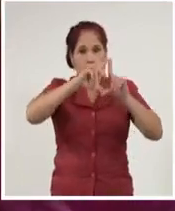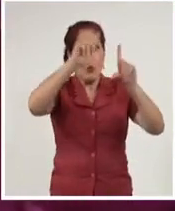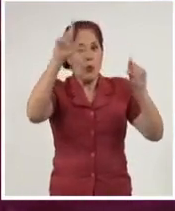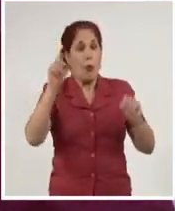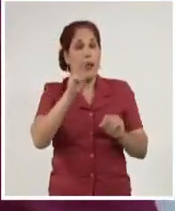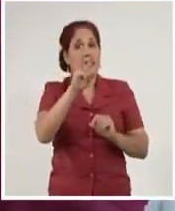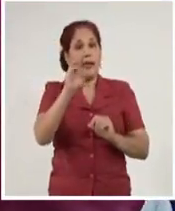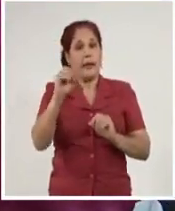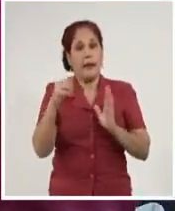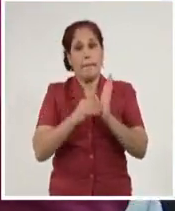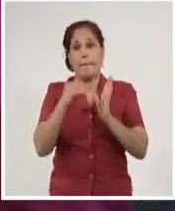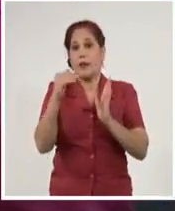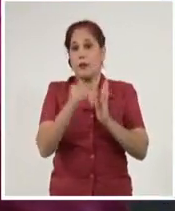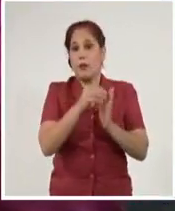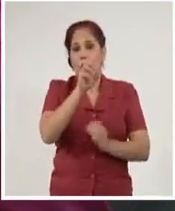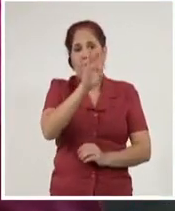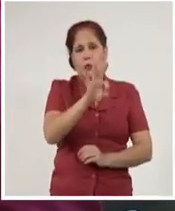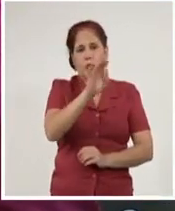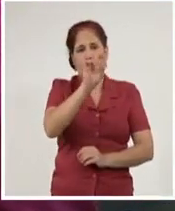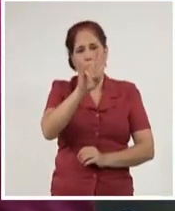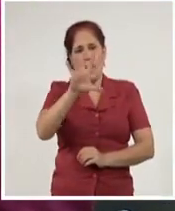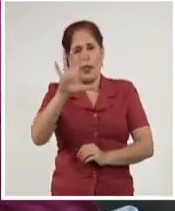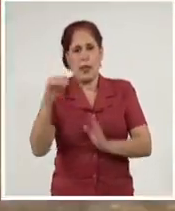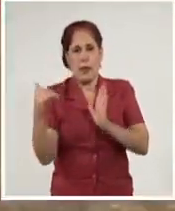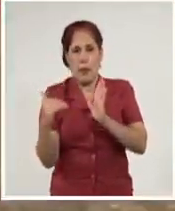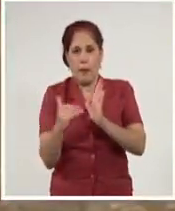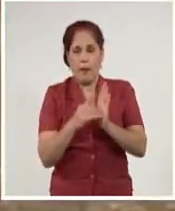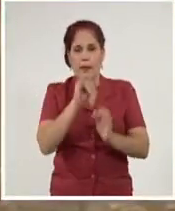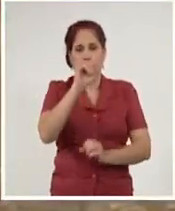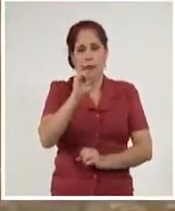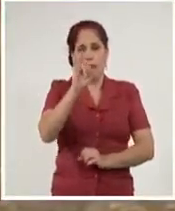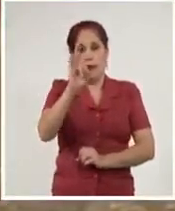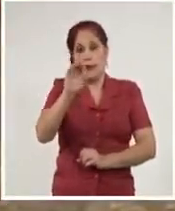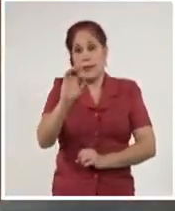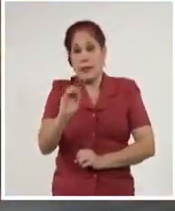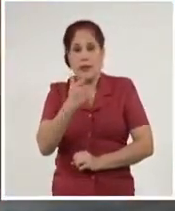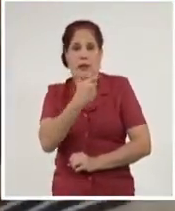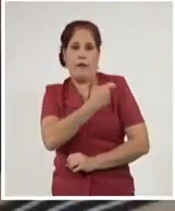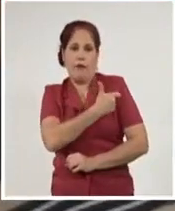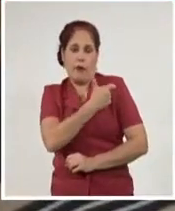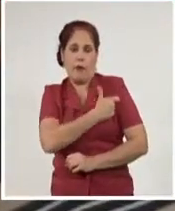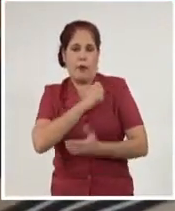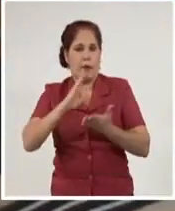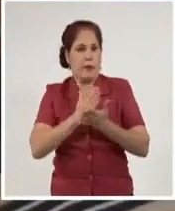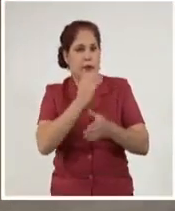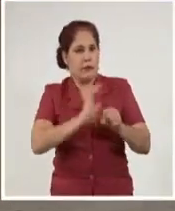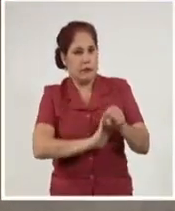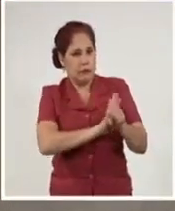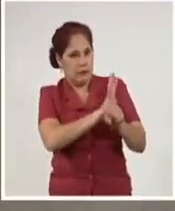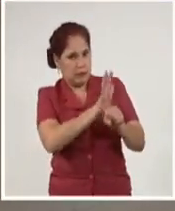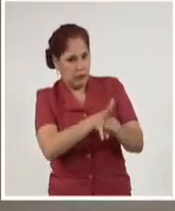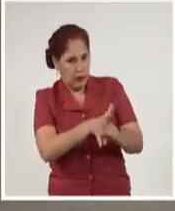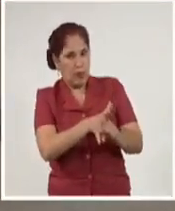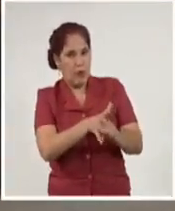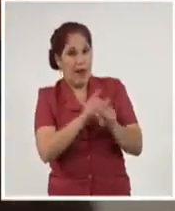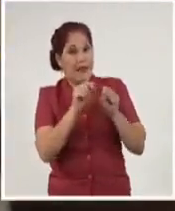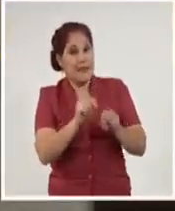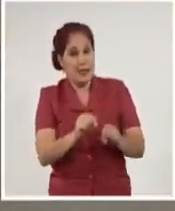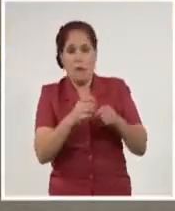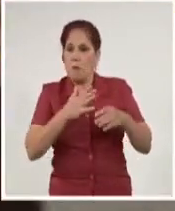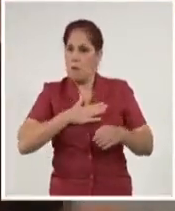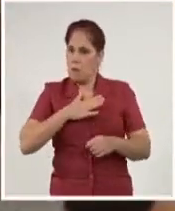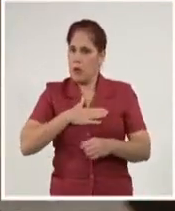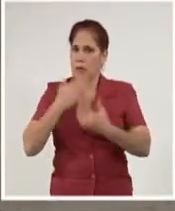a 30.895.670 las dosis contra la COVID-19 aplicadas de sus